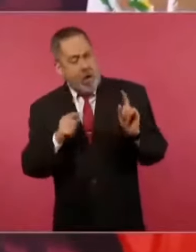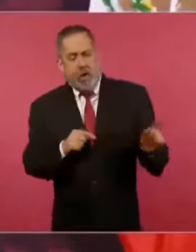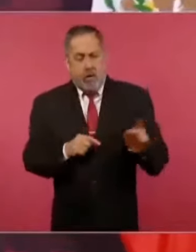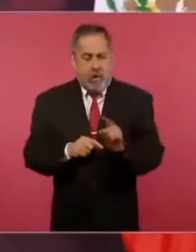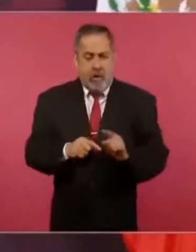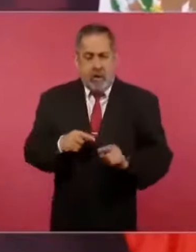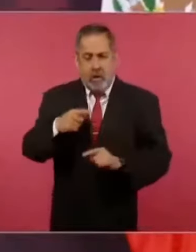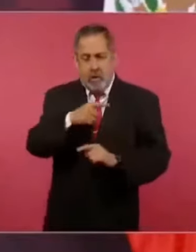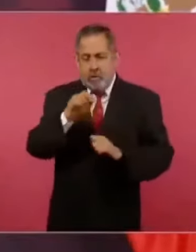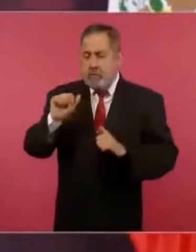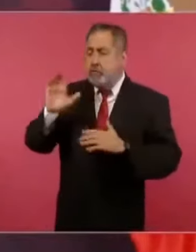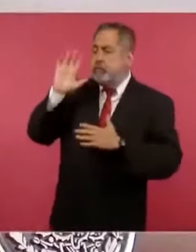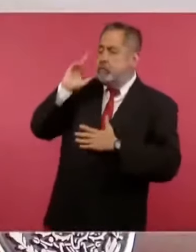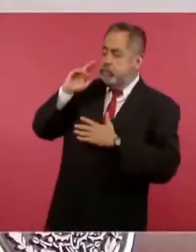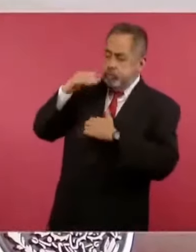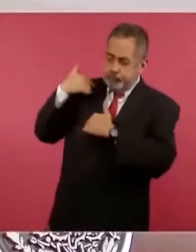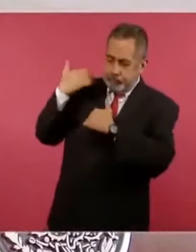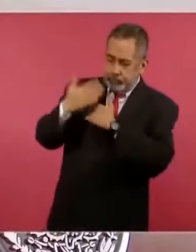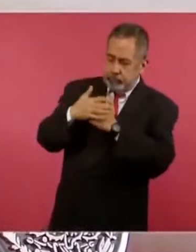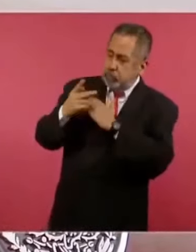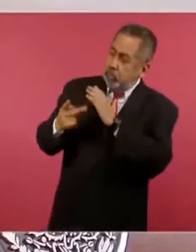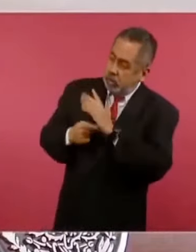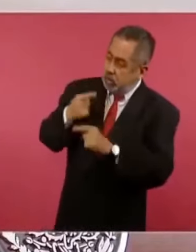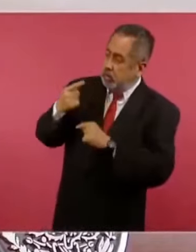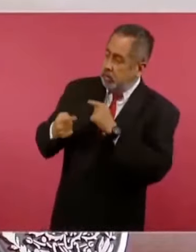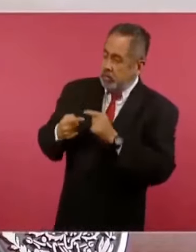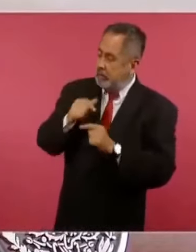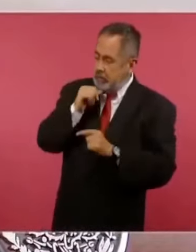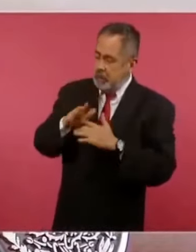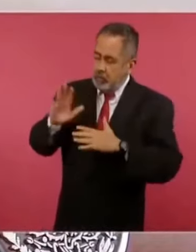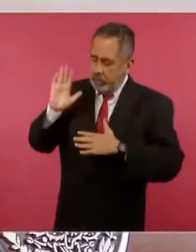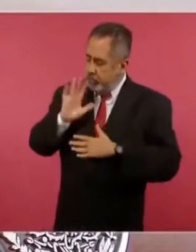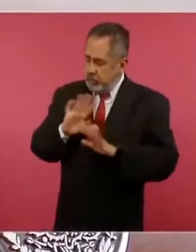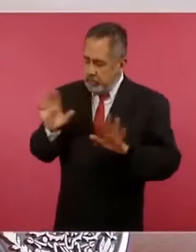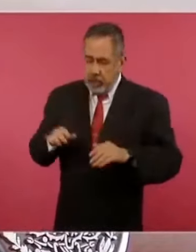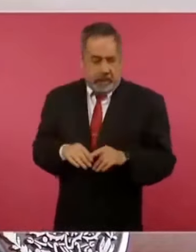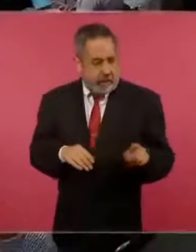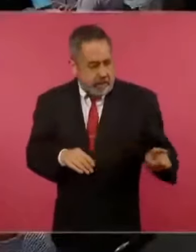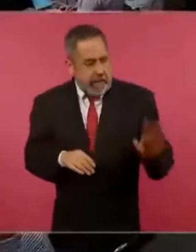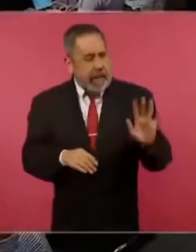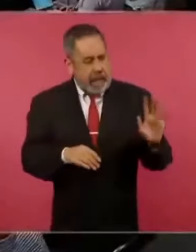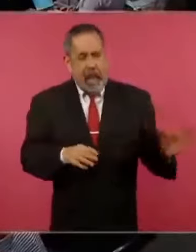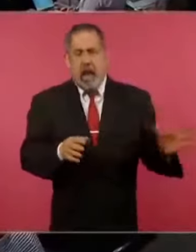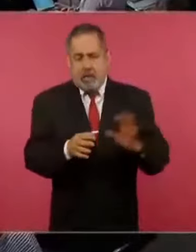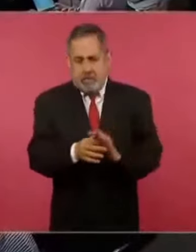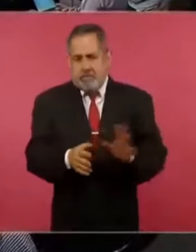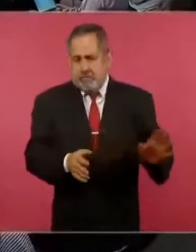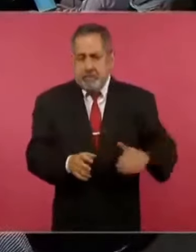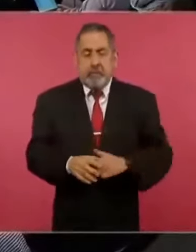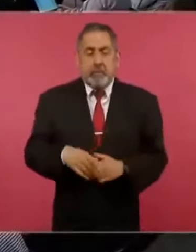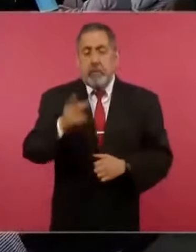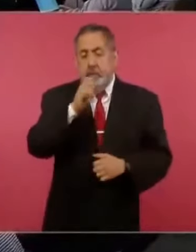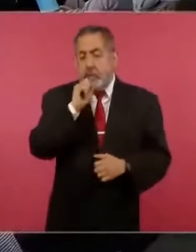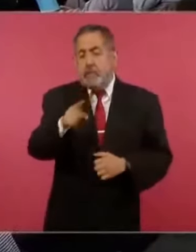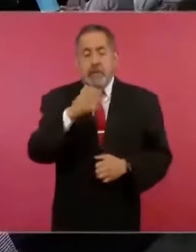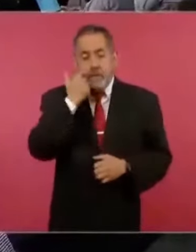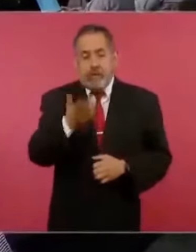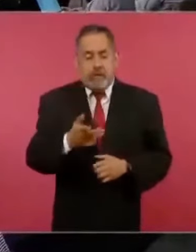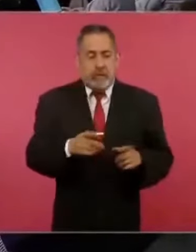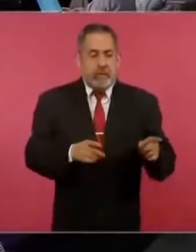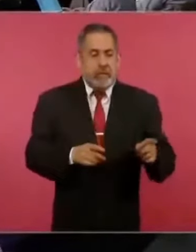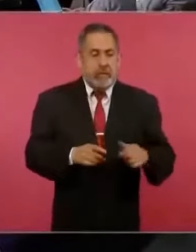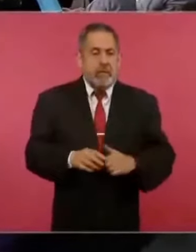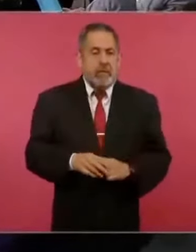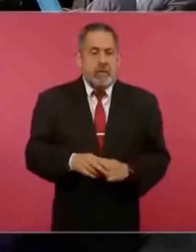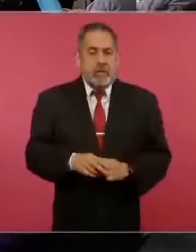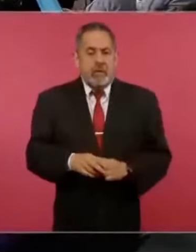un compromiso de no repetición. Pero además queremos que se